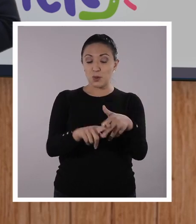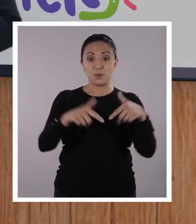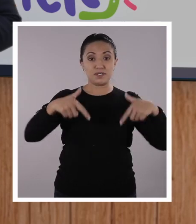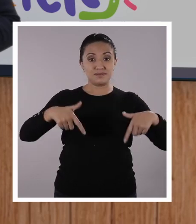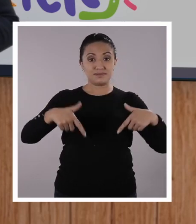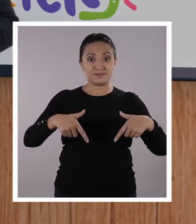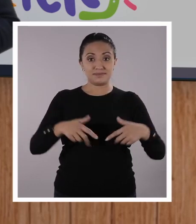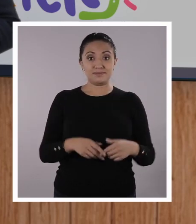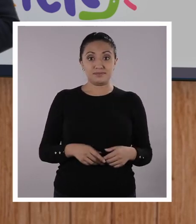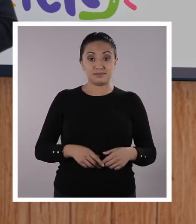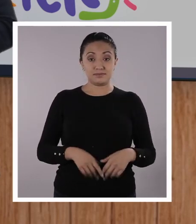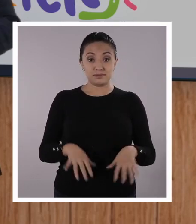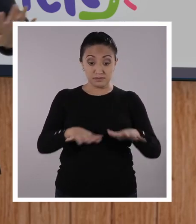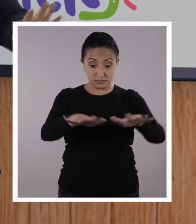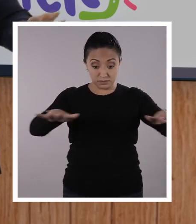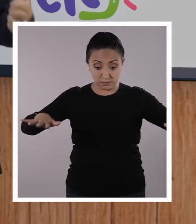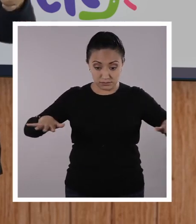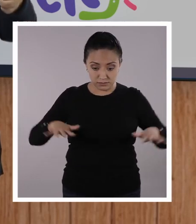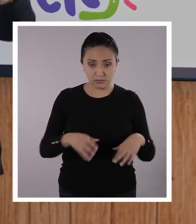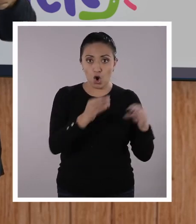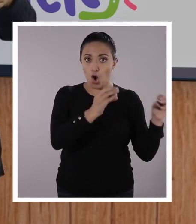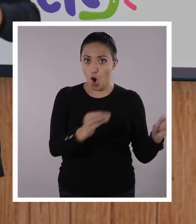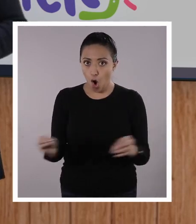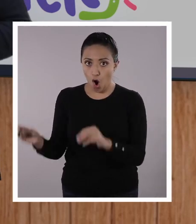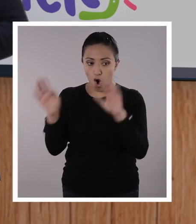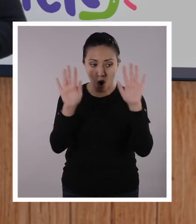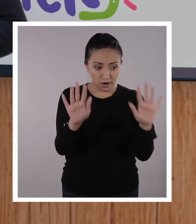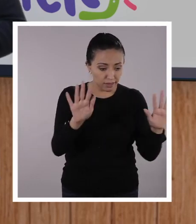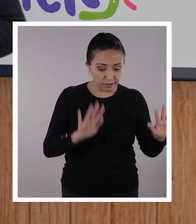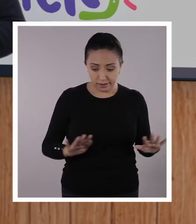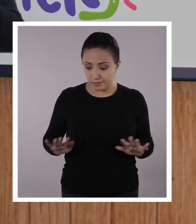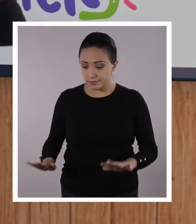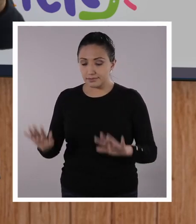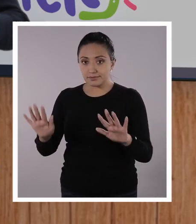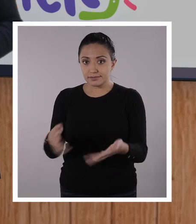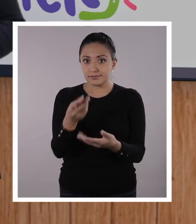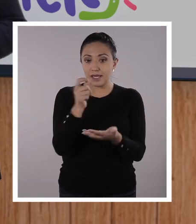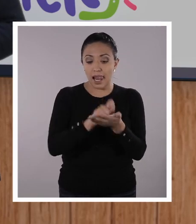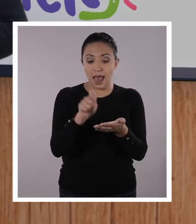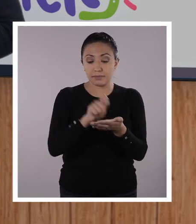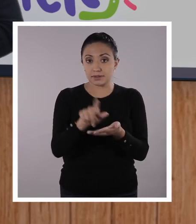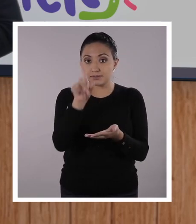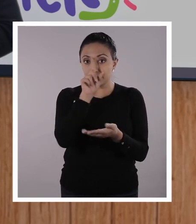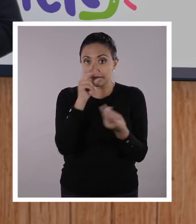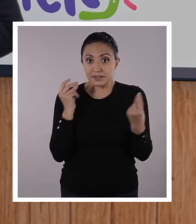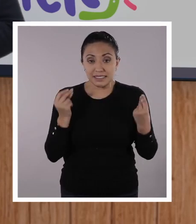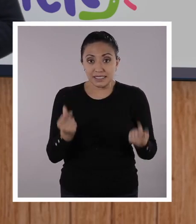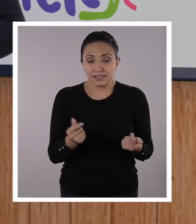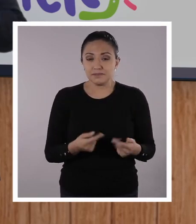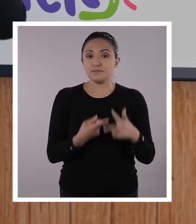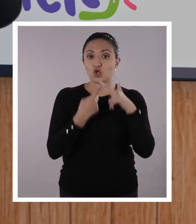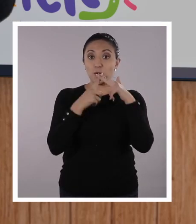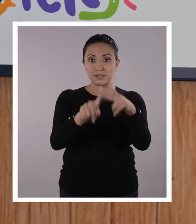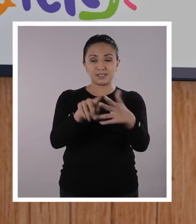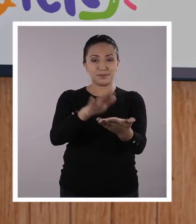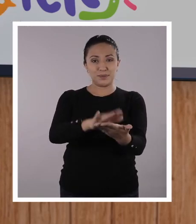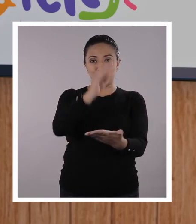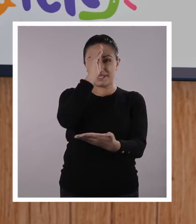programa, espacio de aprendizaje debidamente ordenado, papel y lápiz a la mano, que en este momento empieza